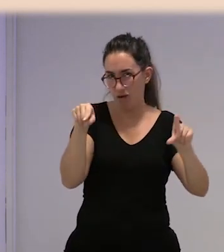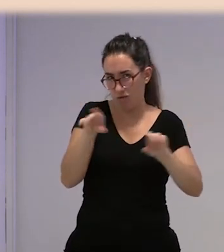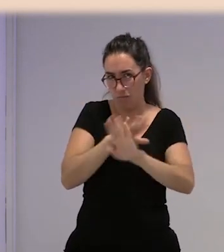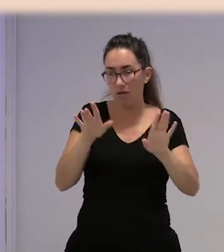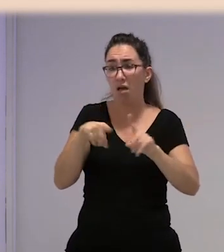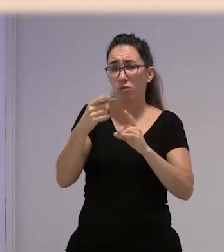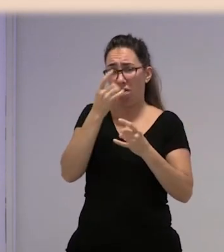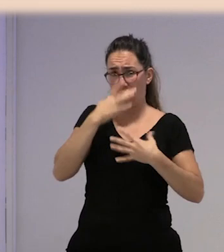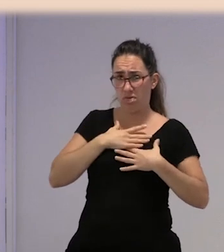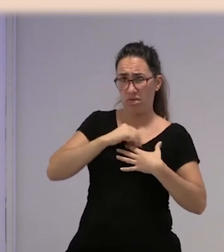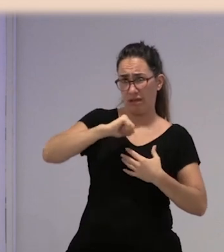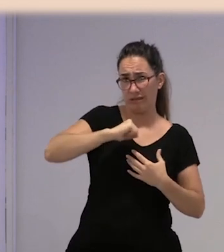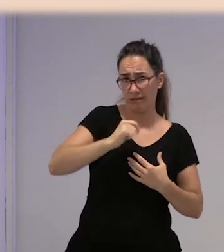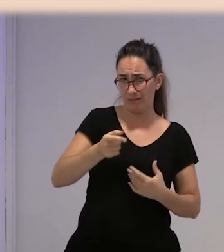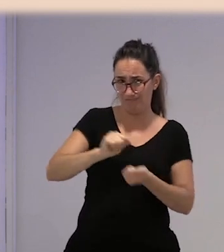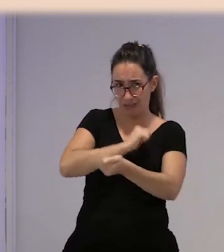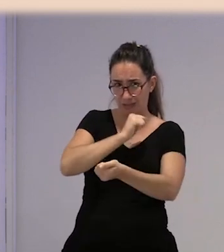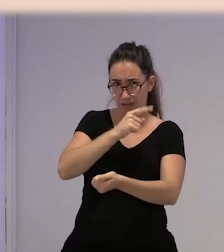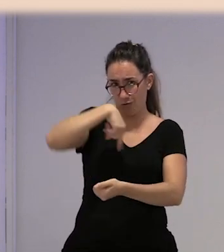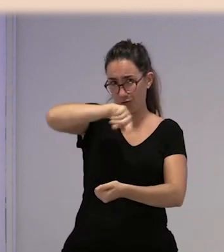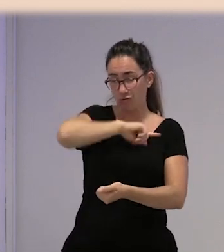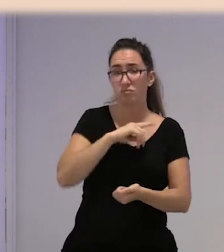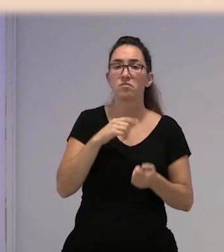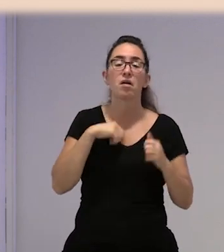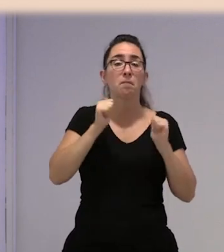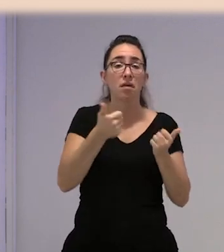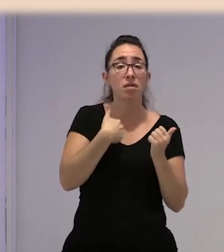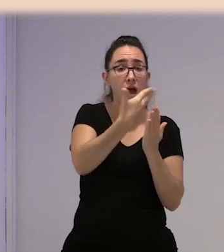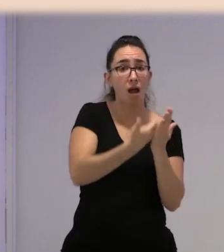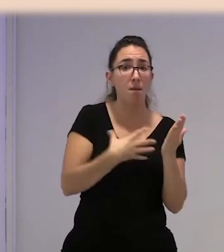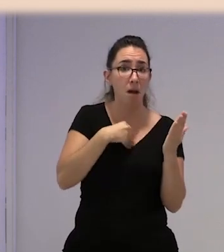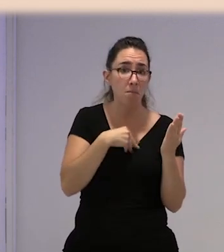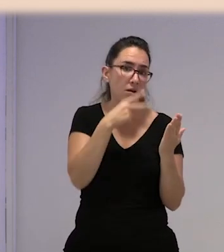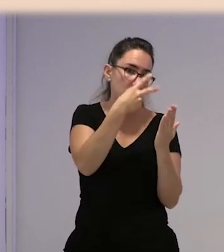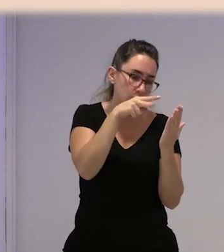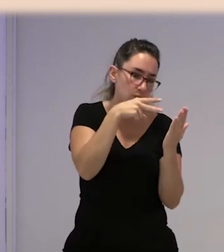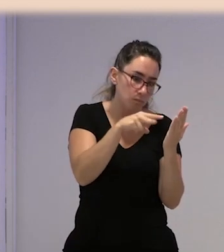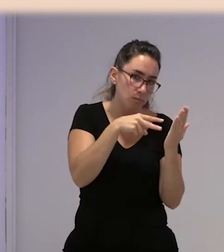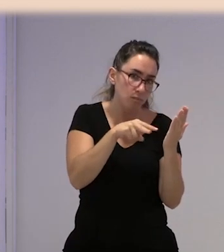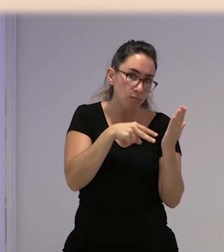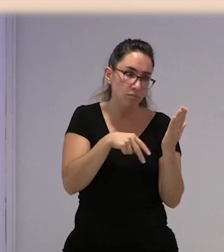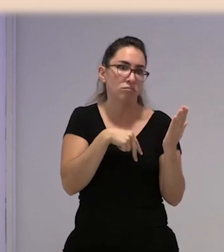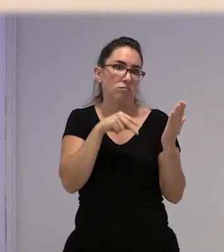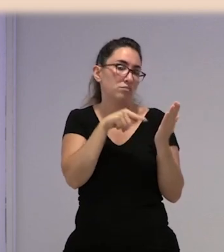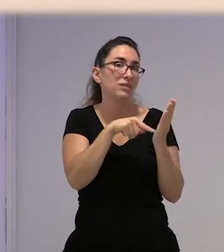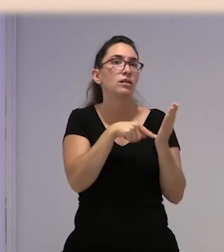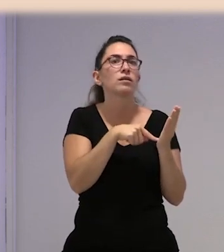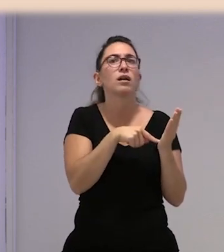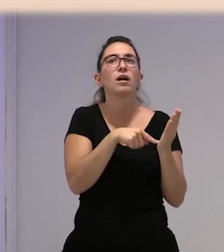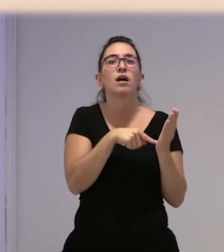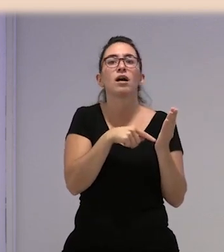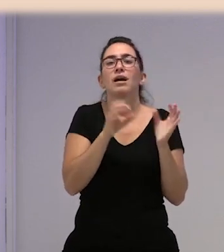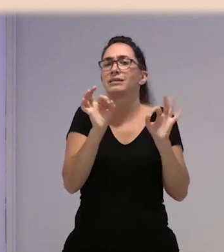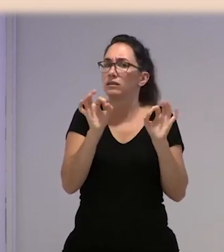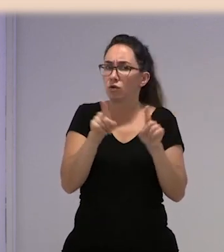perjudicarte, ¿no?, en vez de otra cosa. Y ahora pues empiezas a leer las normas y hemos visto que, os hablo desde el día a